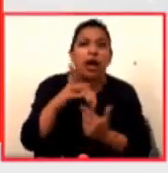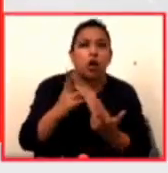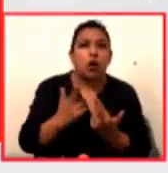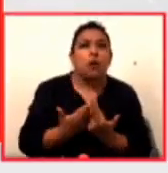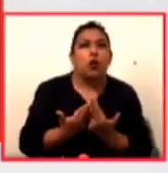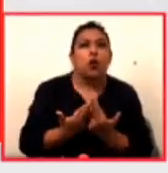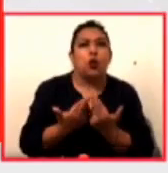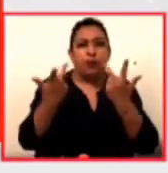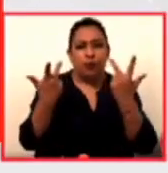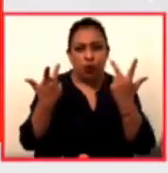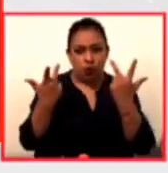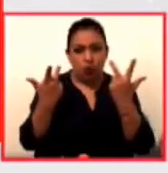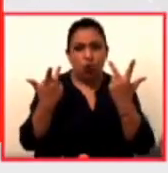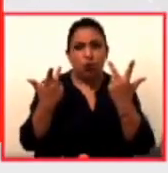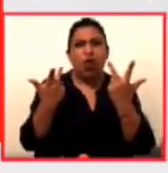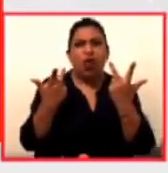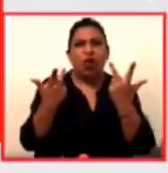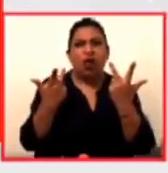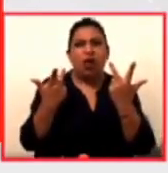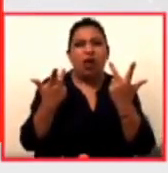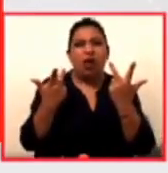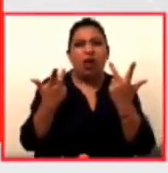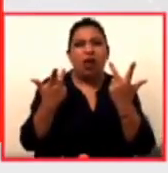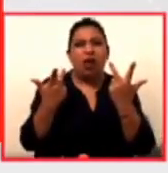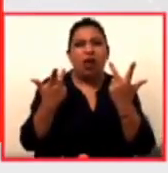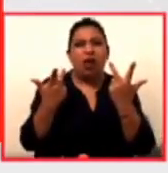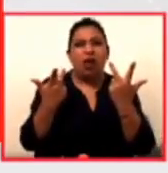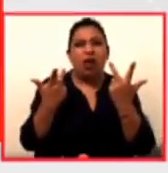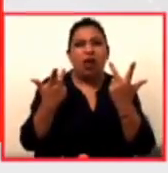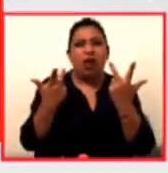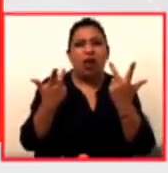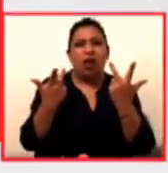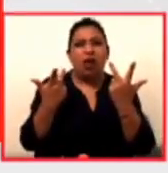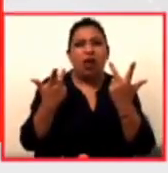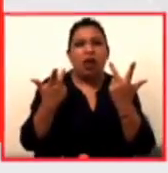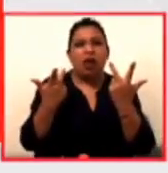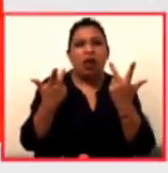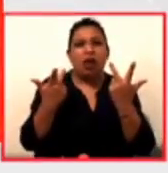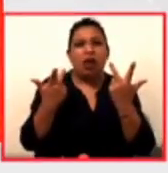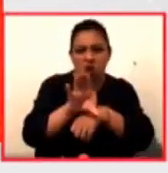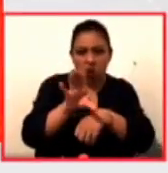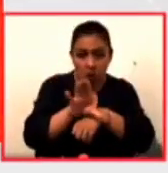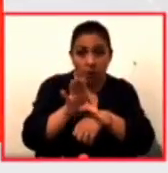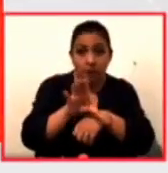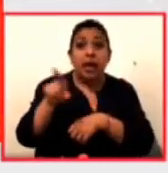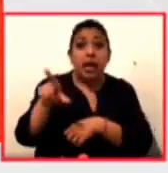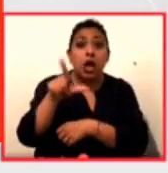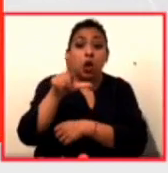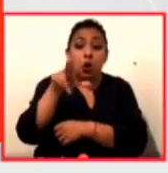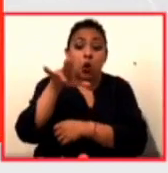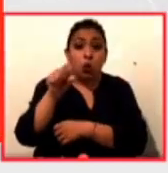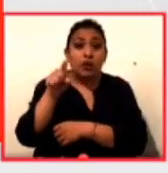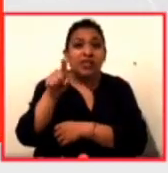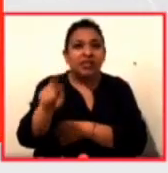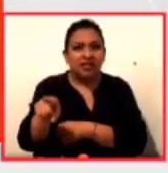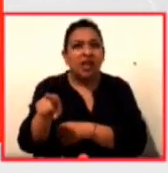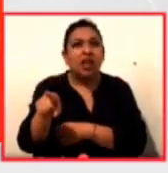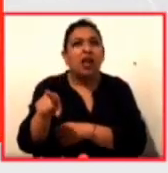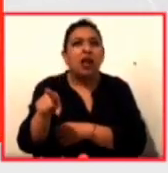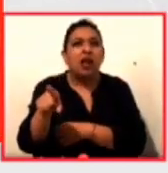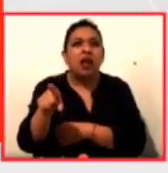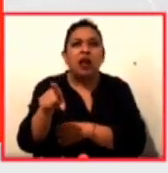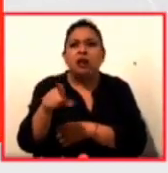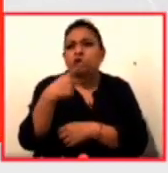una transgresión en la forma de hacer cine en Colombia sino que Luis pues fue muy activo hasta su